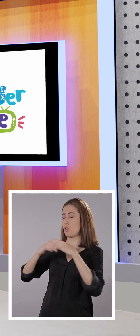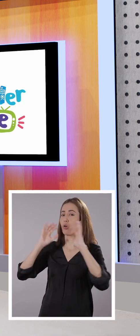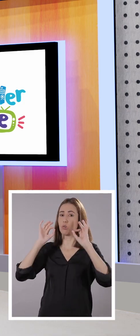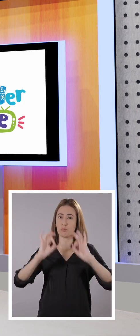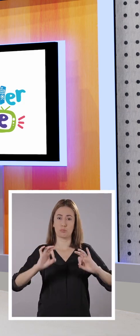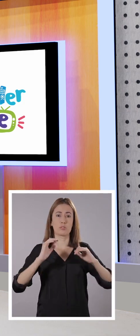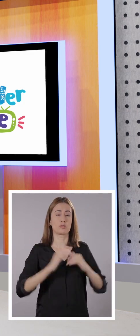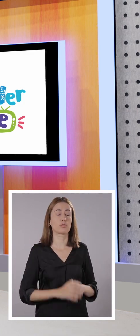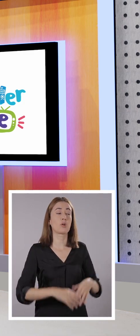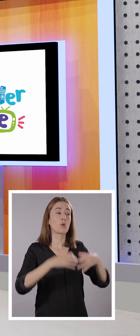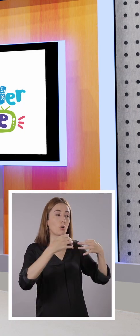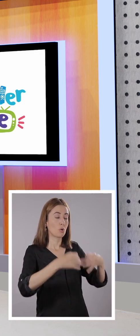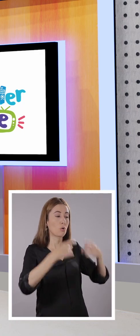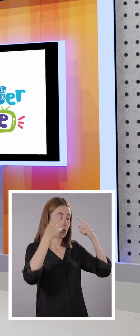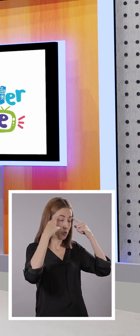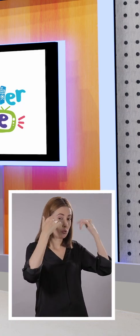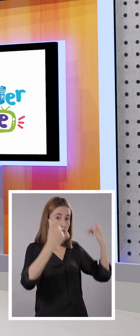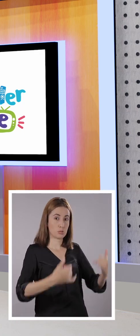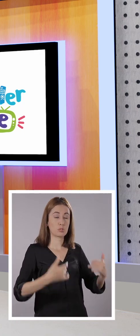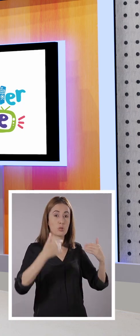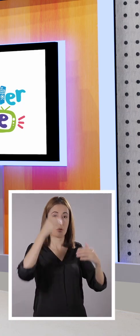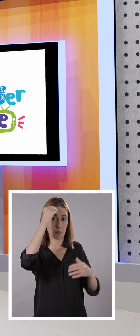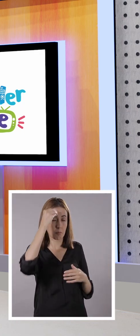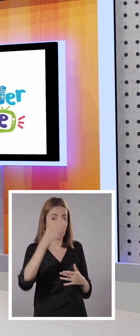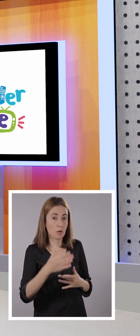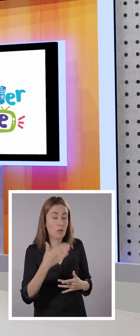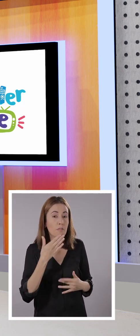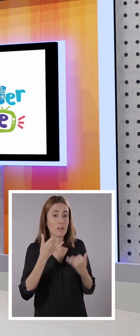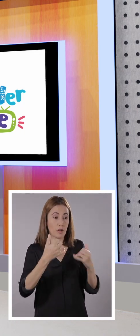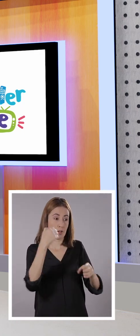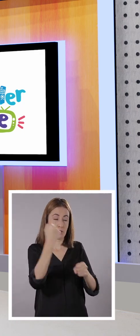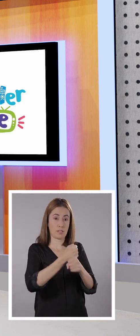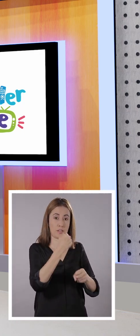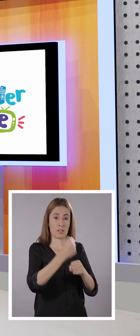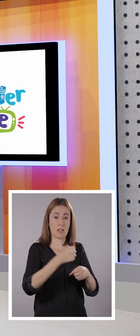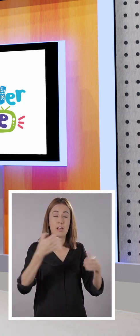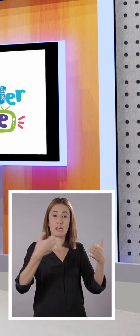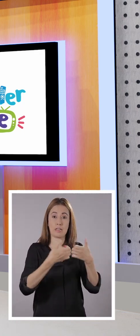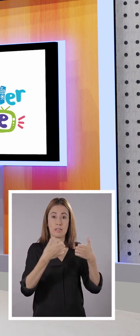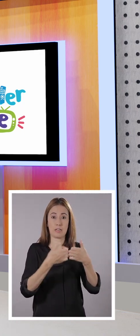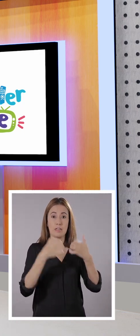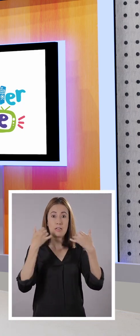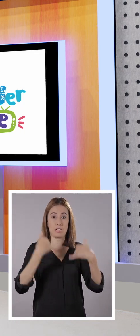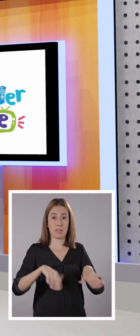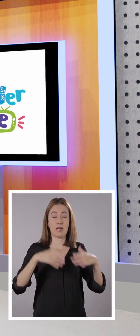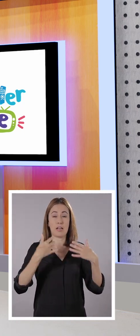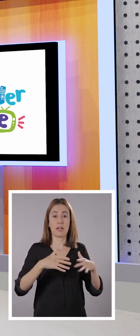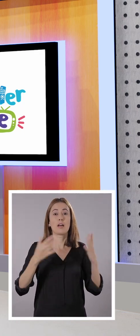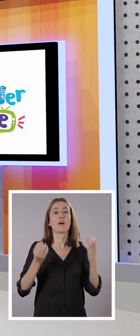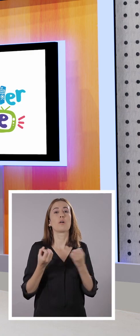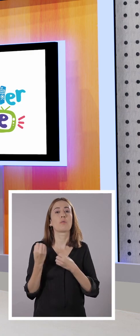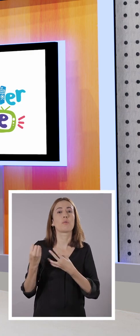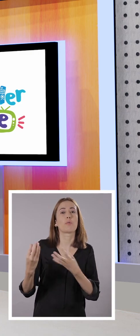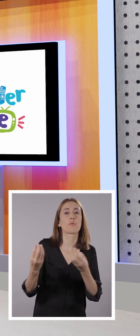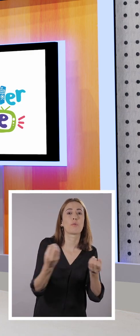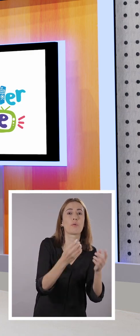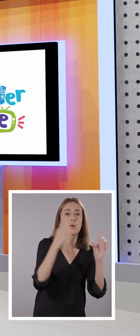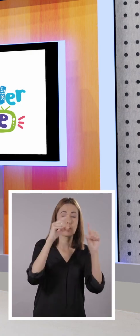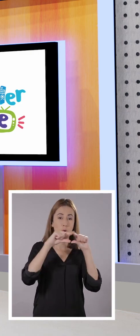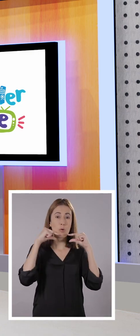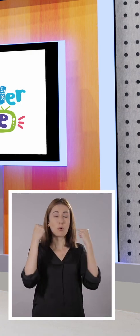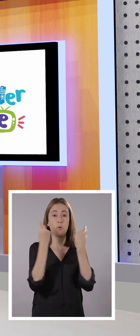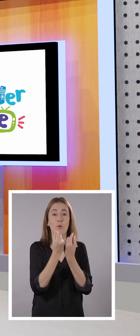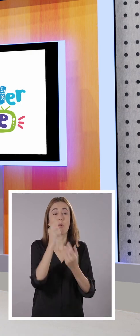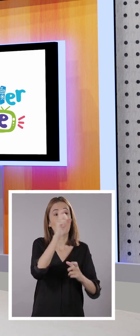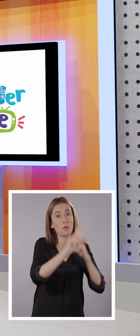muchísimo mejor. Y justamente ahora estamos trabajando en equipo para hacer este programa. Hay un gran número